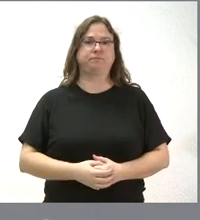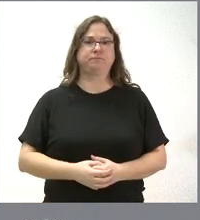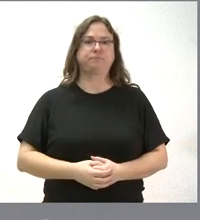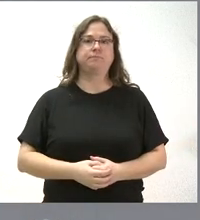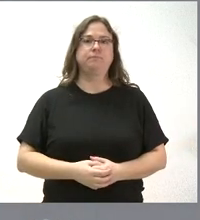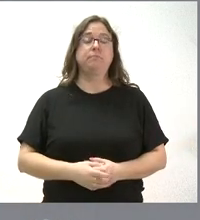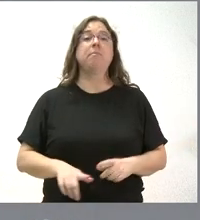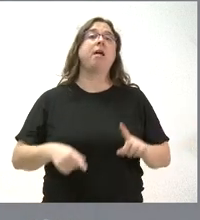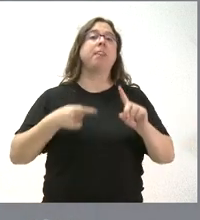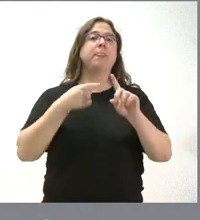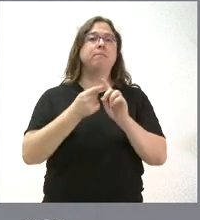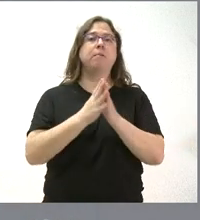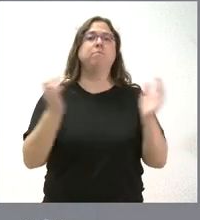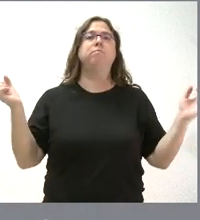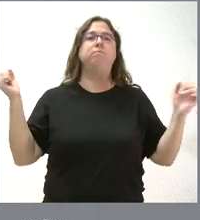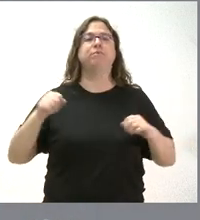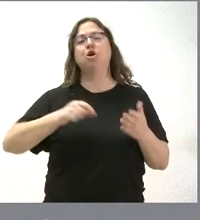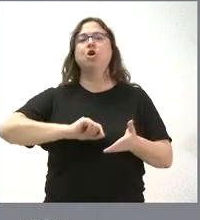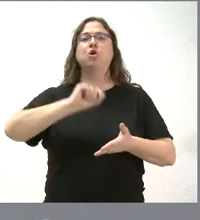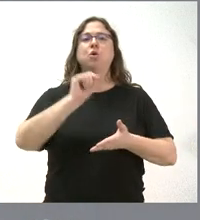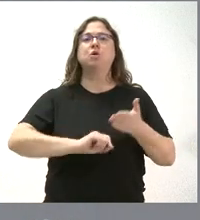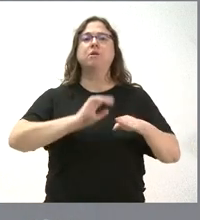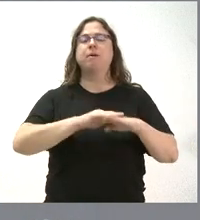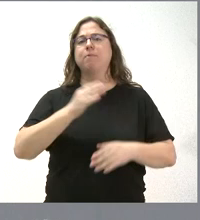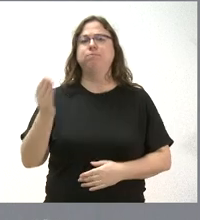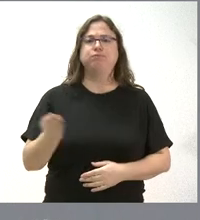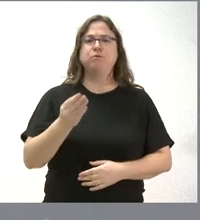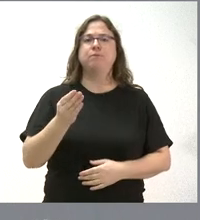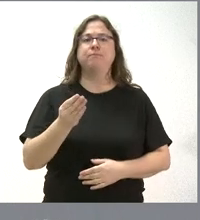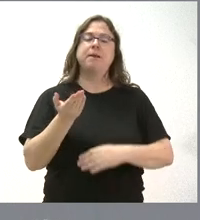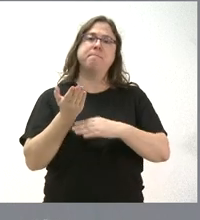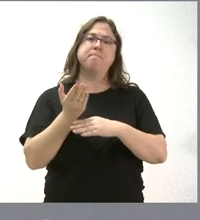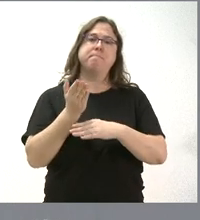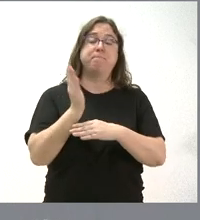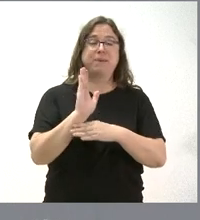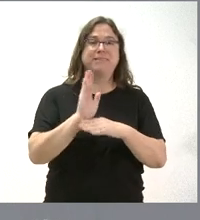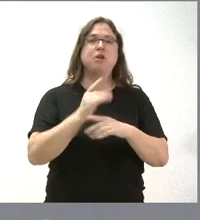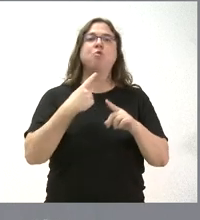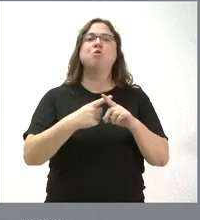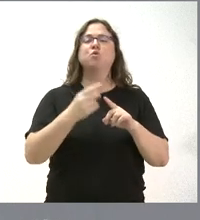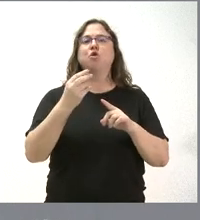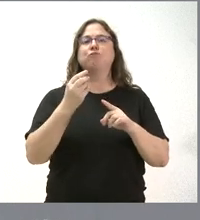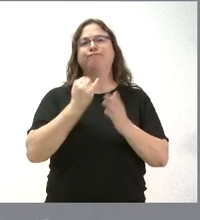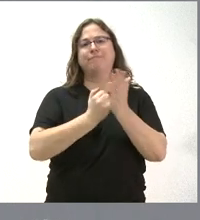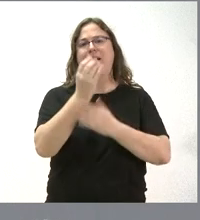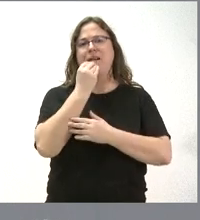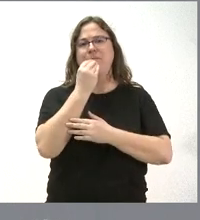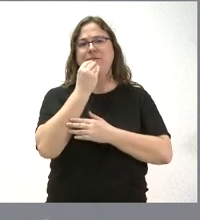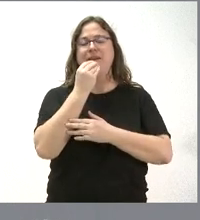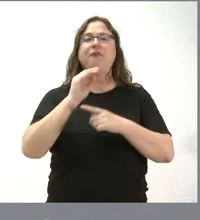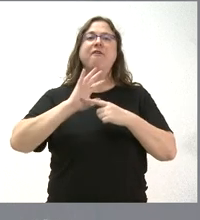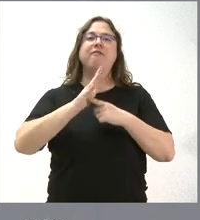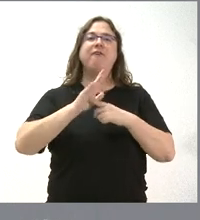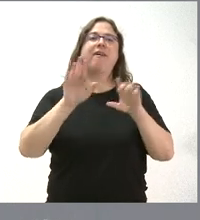Y, además, se aprueba el contrato para la presencia de los productos agroalimentarios de Castilla y León en la Feria